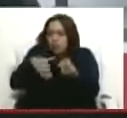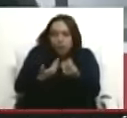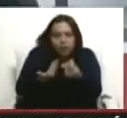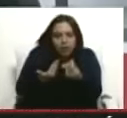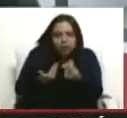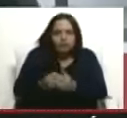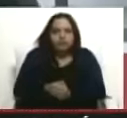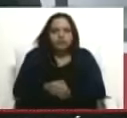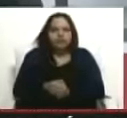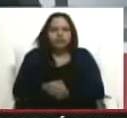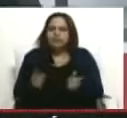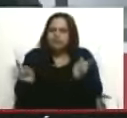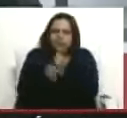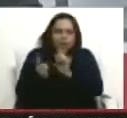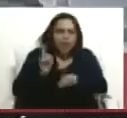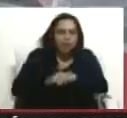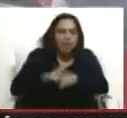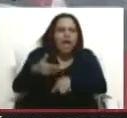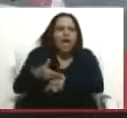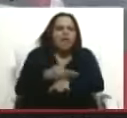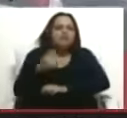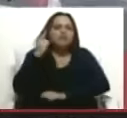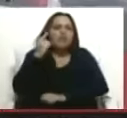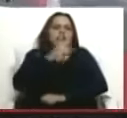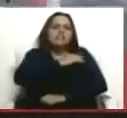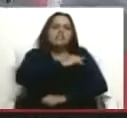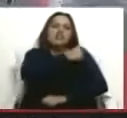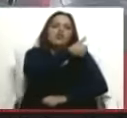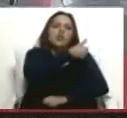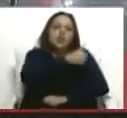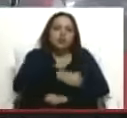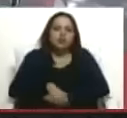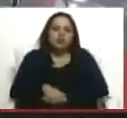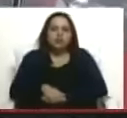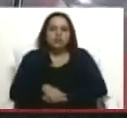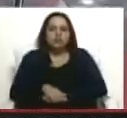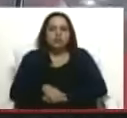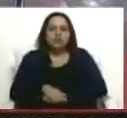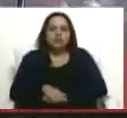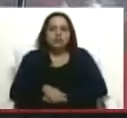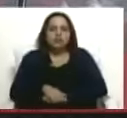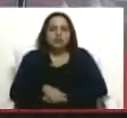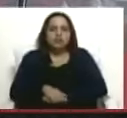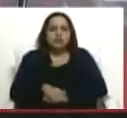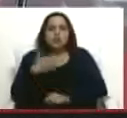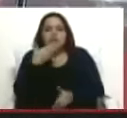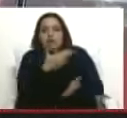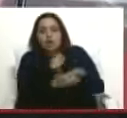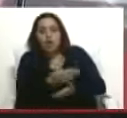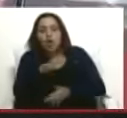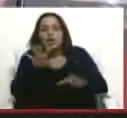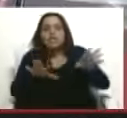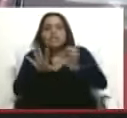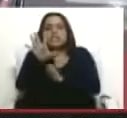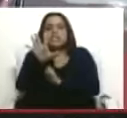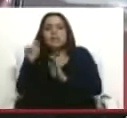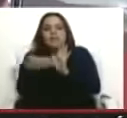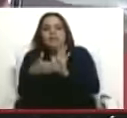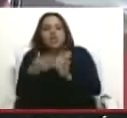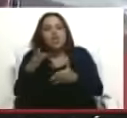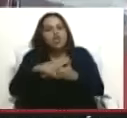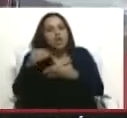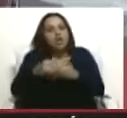Incluso, mira, recientemente una exdirectora, exdirectora de doctrina, le exigió 15 mil dólares, yo lo publiqué,